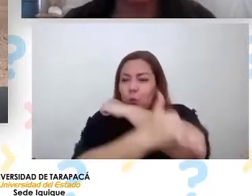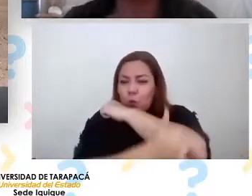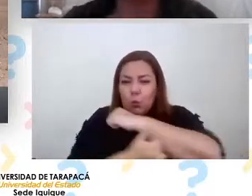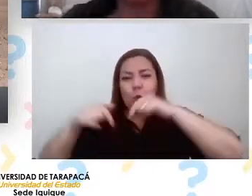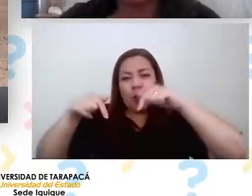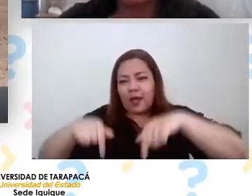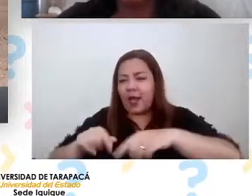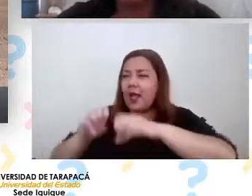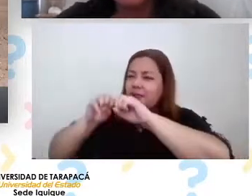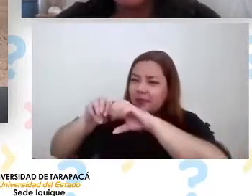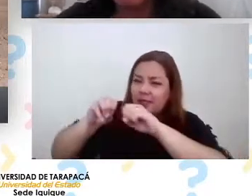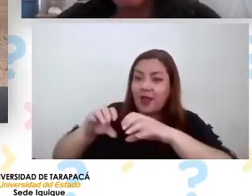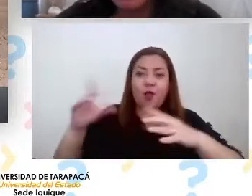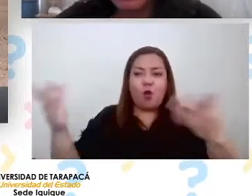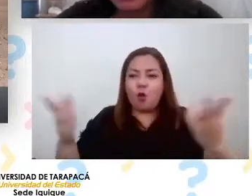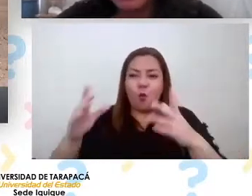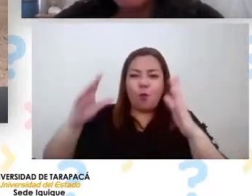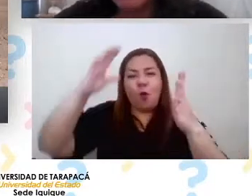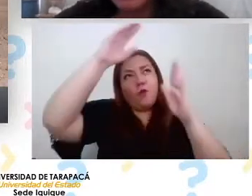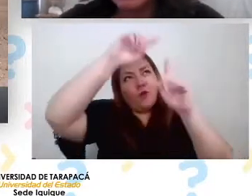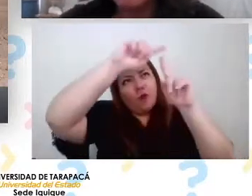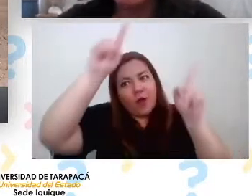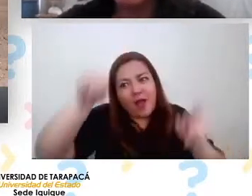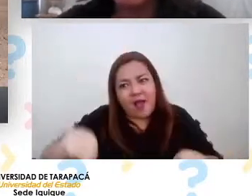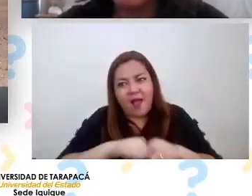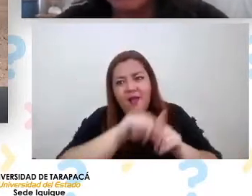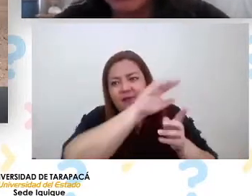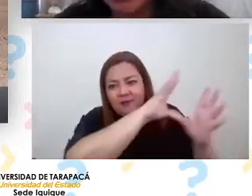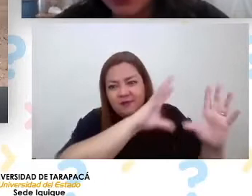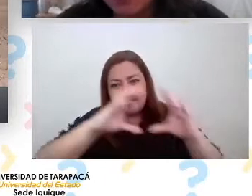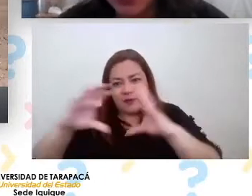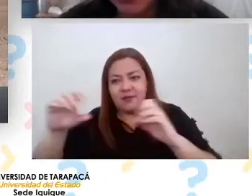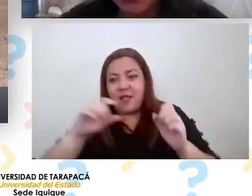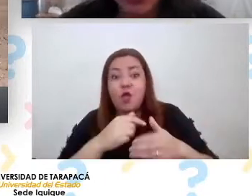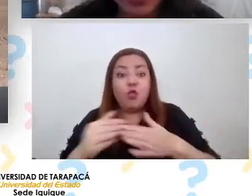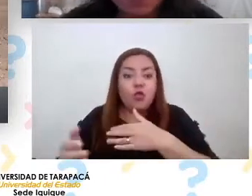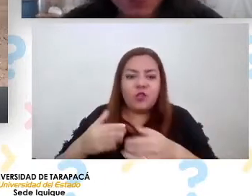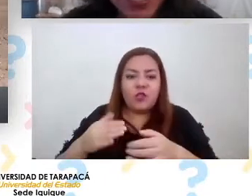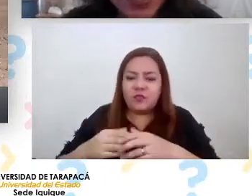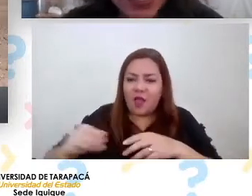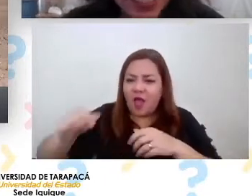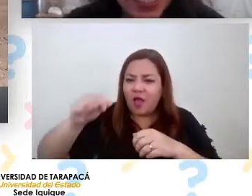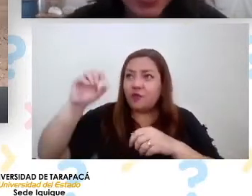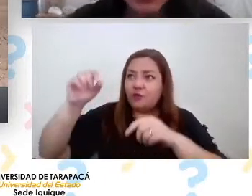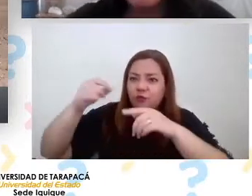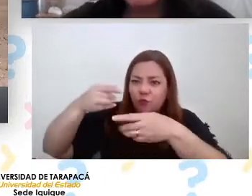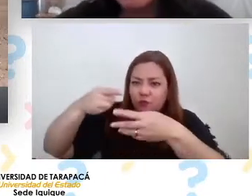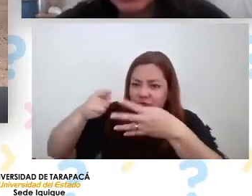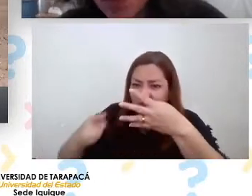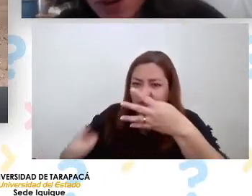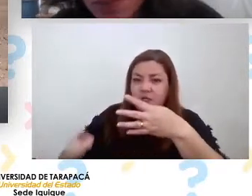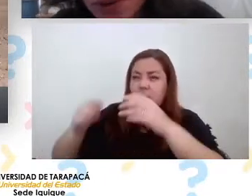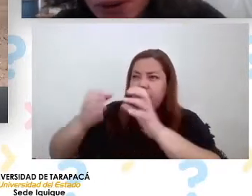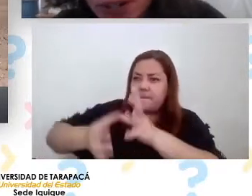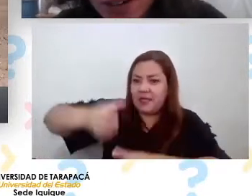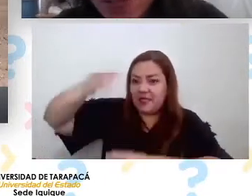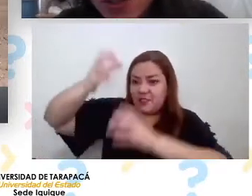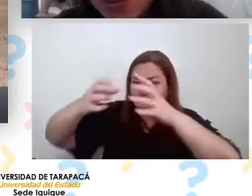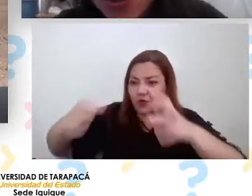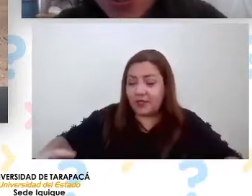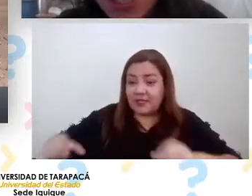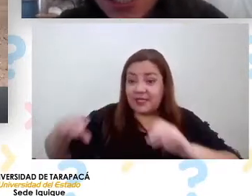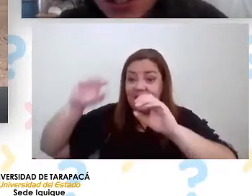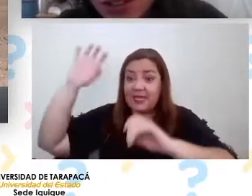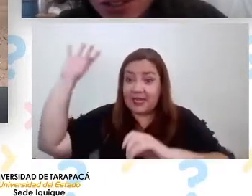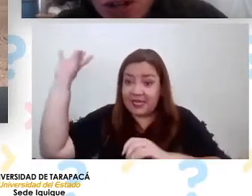cómo funcionan los atrapanieblas dónde están los instrumentos de medición climática quizás podamos lograr